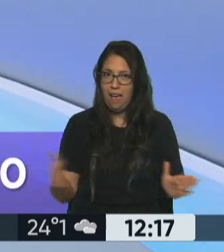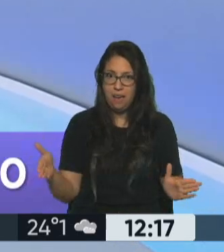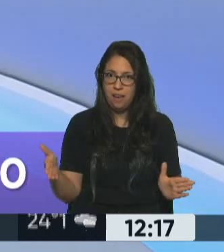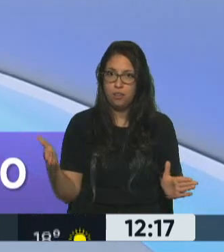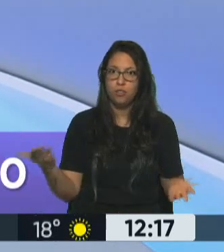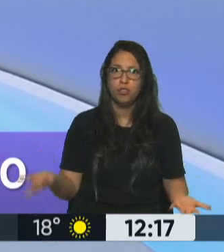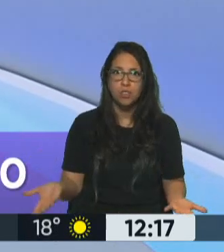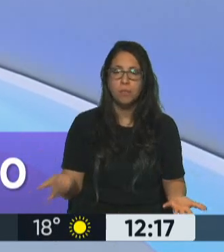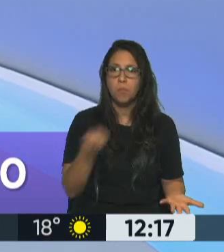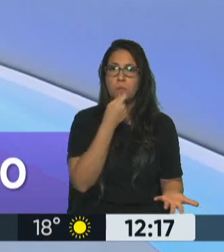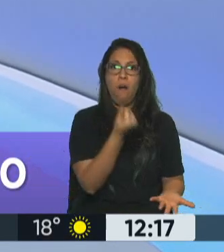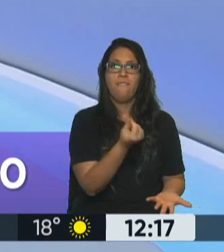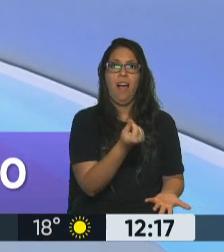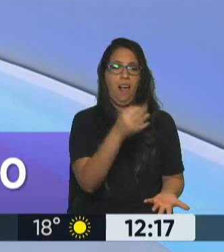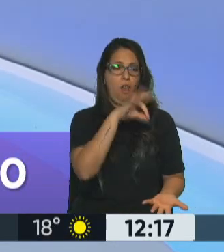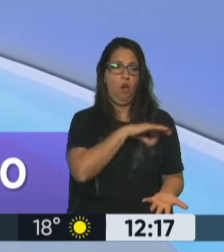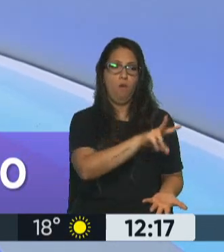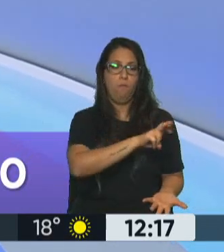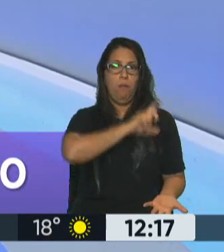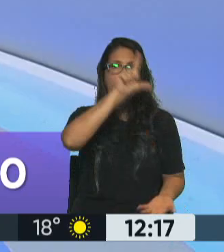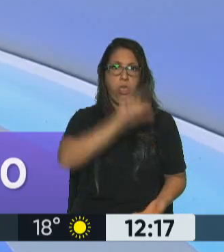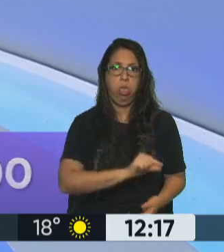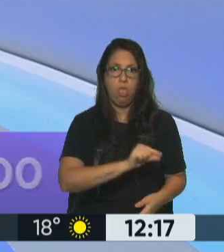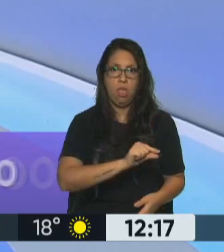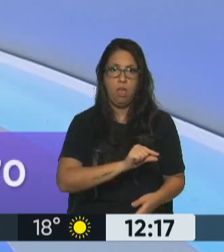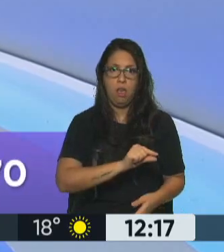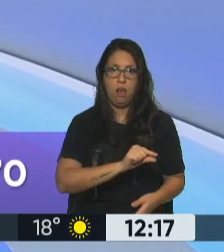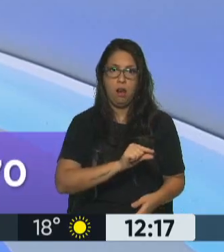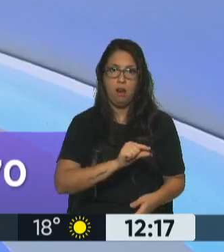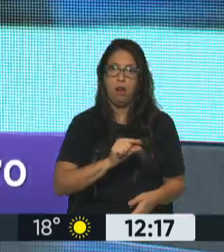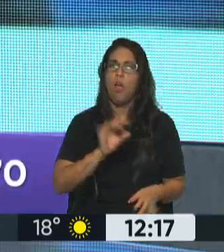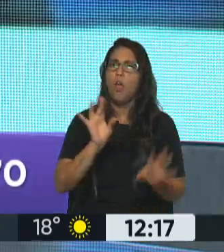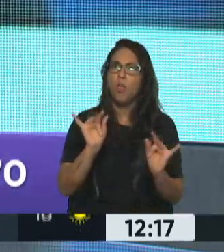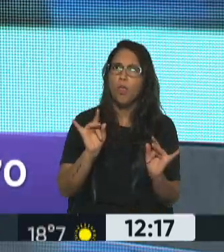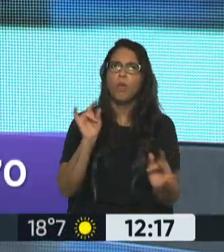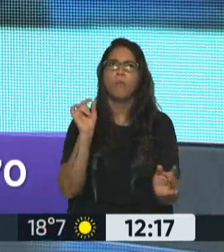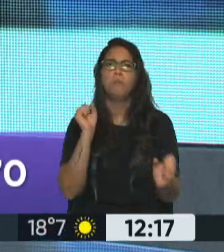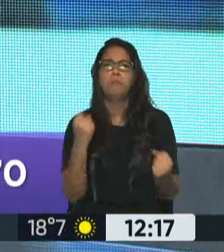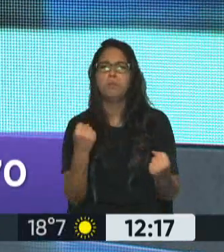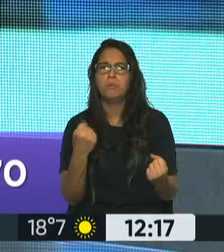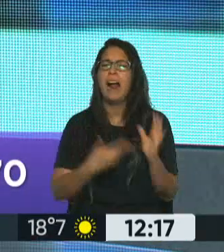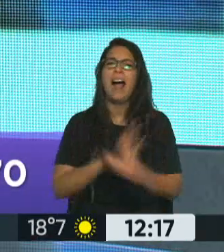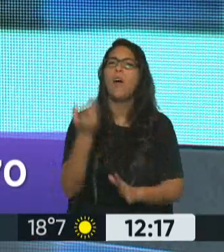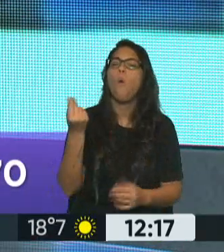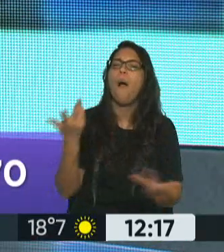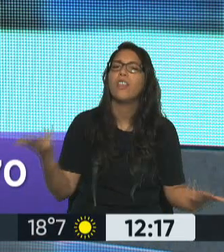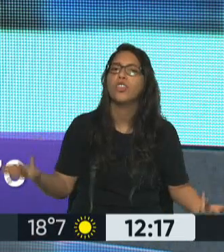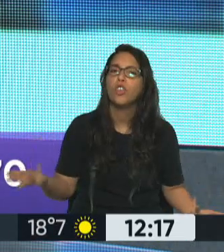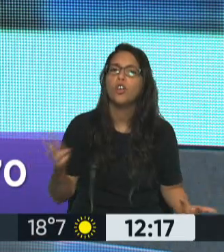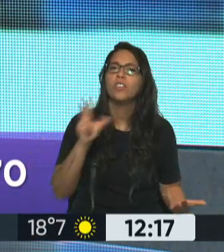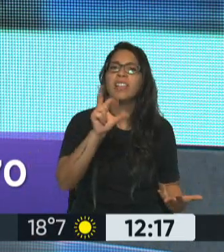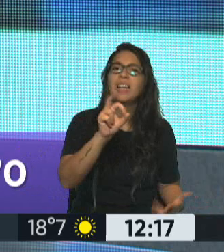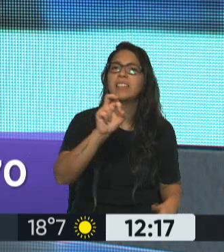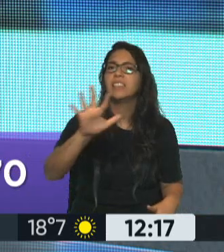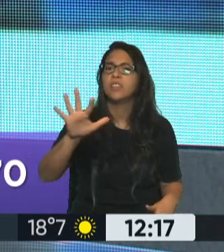entre la pérdida de poder adquisitivo... ¿Para, para, dura, difícil, más alta? ¿De cuánto estamos hablando? ¿30, 35?